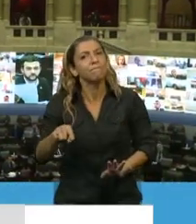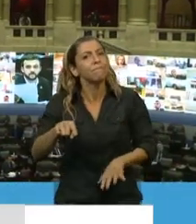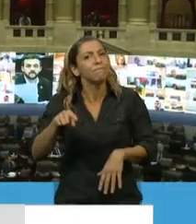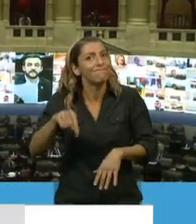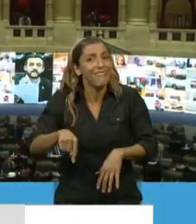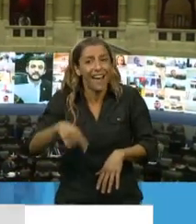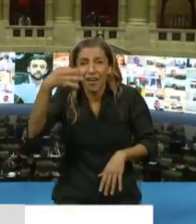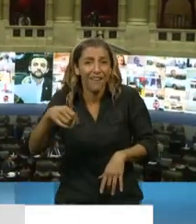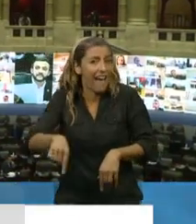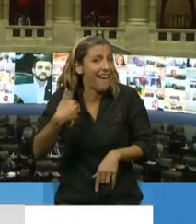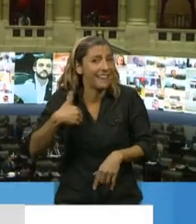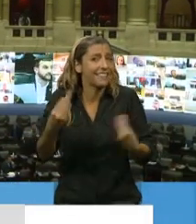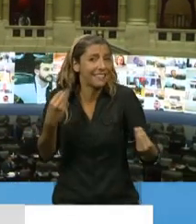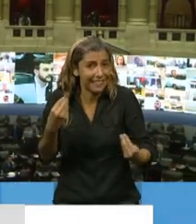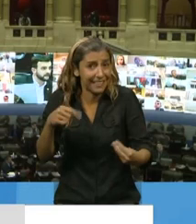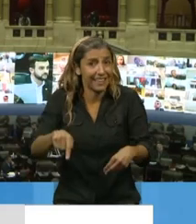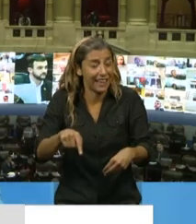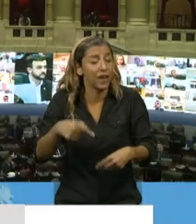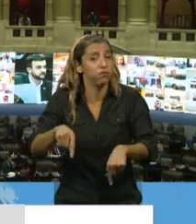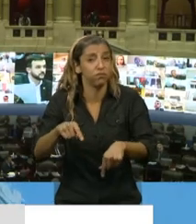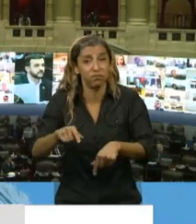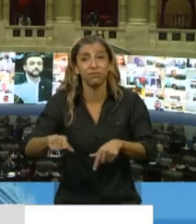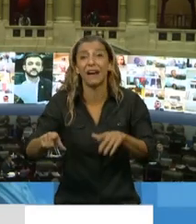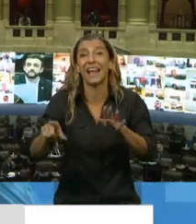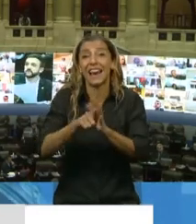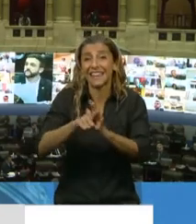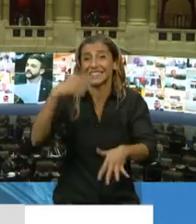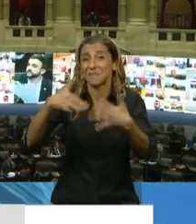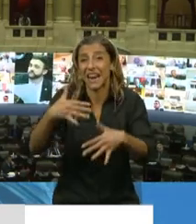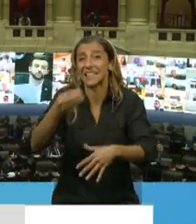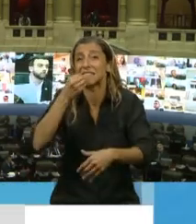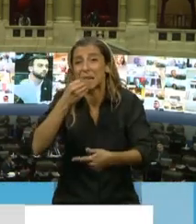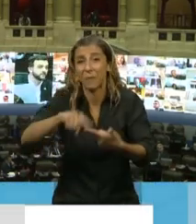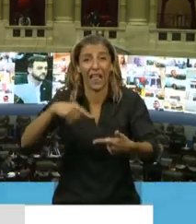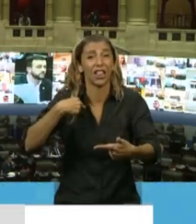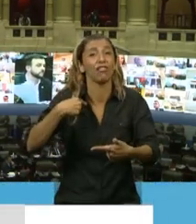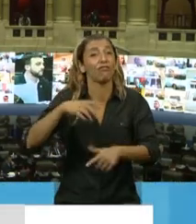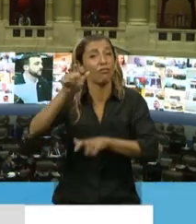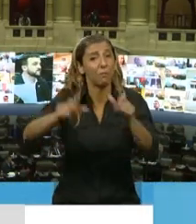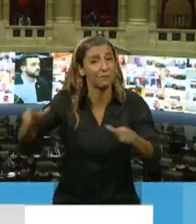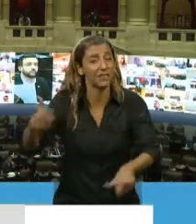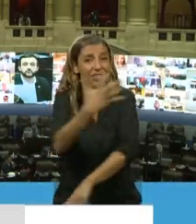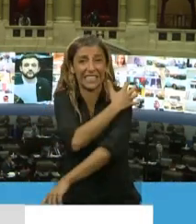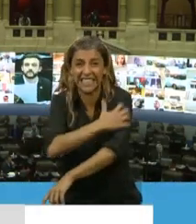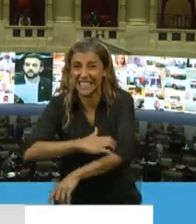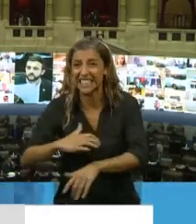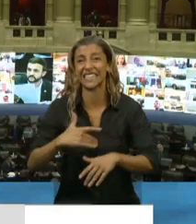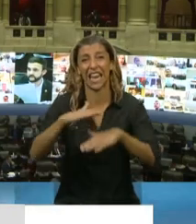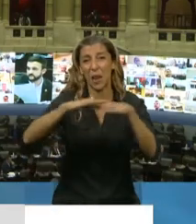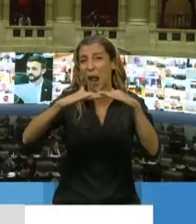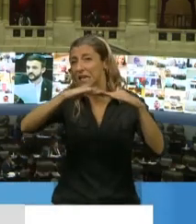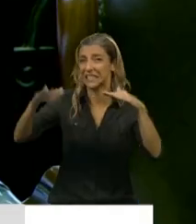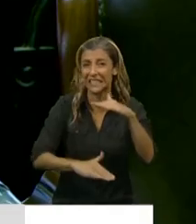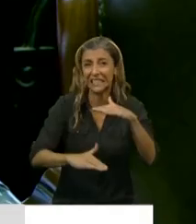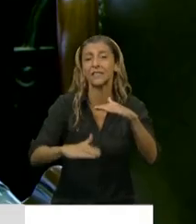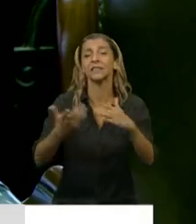alimentaria. La pandemia nos agarra a nosotros con un tercio de nuestra población por debajo de la pobreza. La pandemia nos agarra a